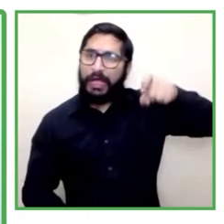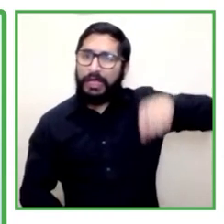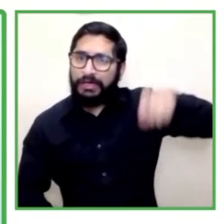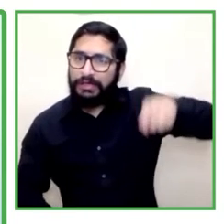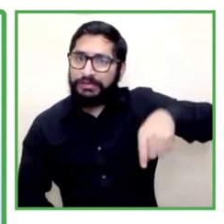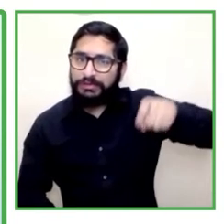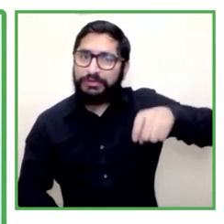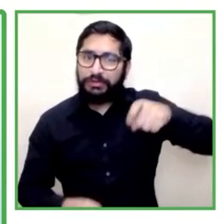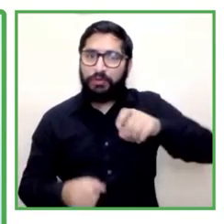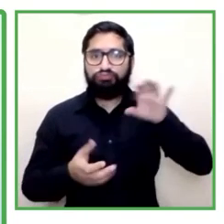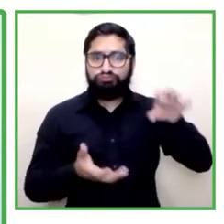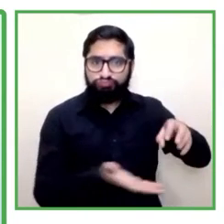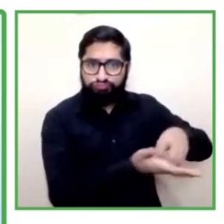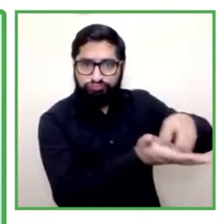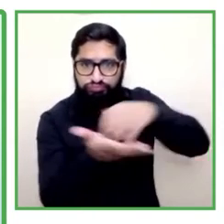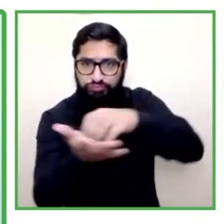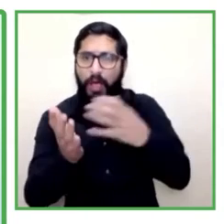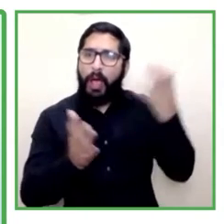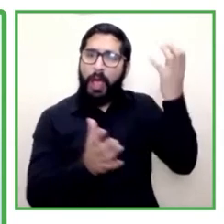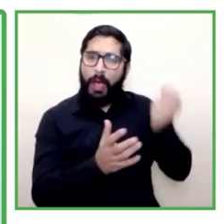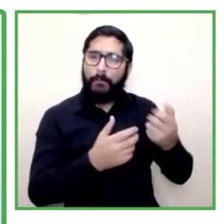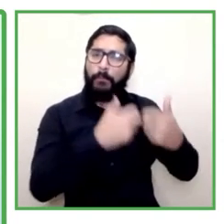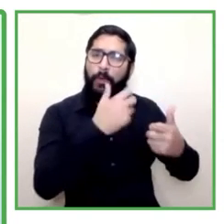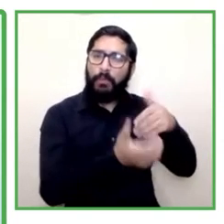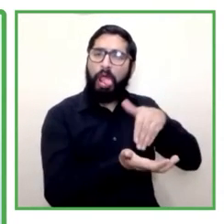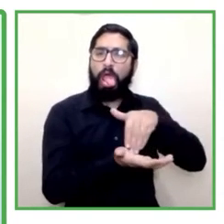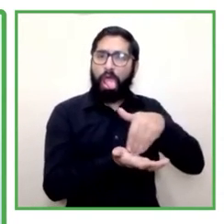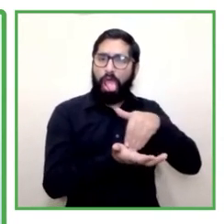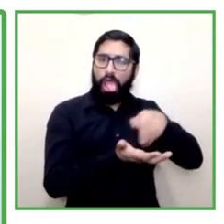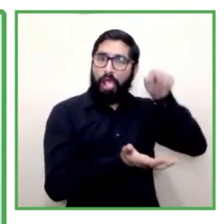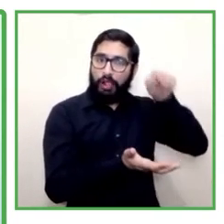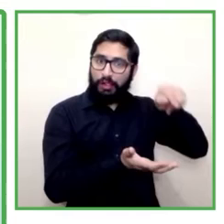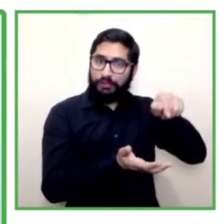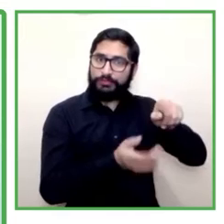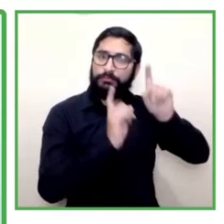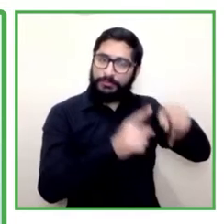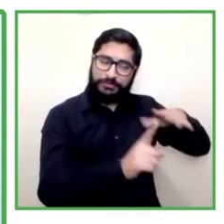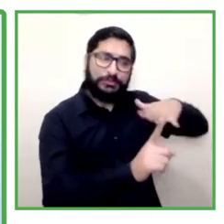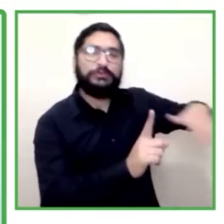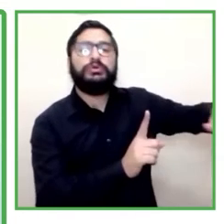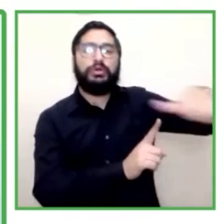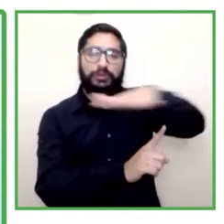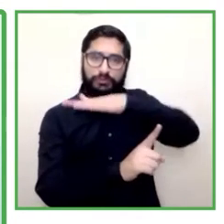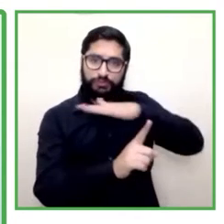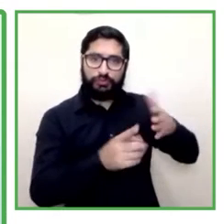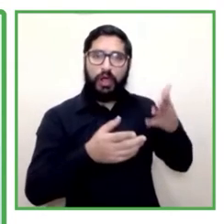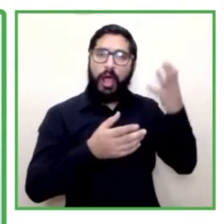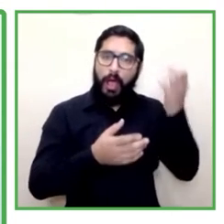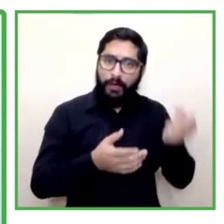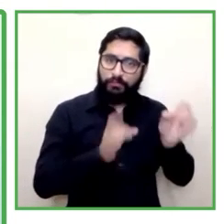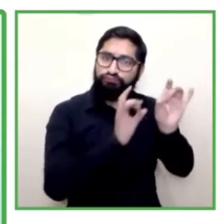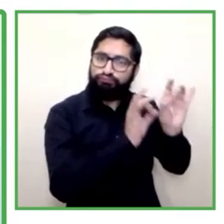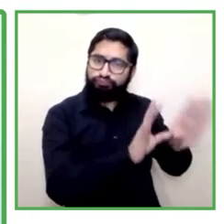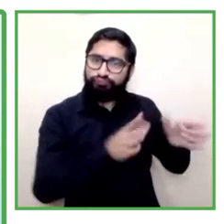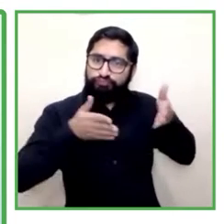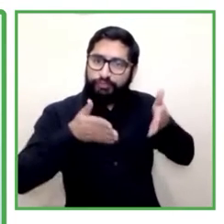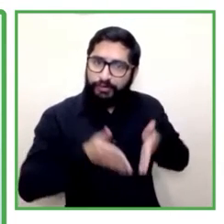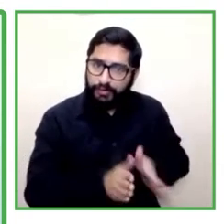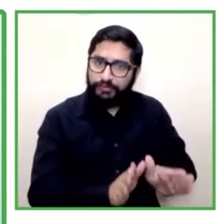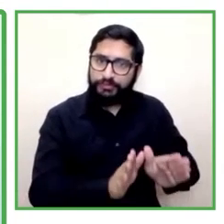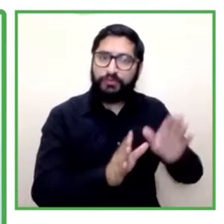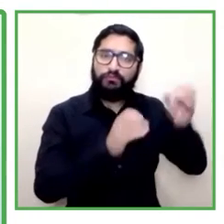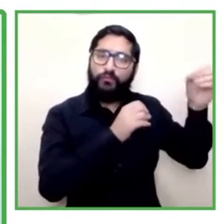En ese contexto, nace la línea para personas en situación de discapacidad del programa Fórmate para el Trabajo, que busca entregar formación